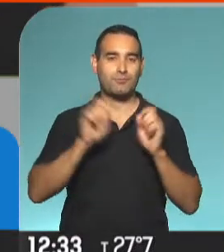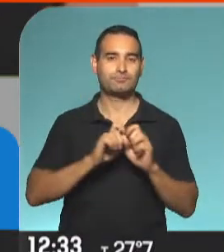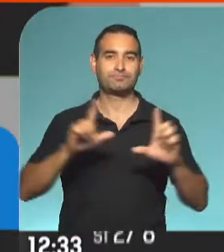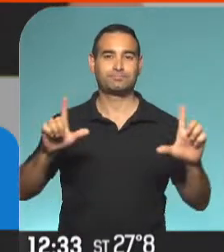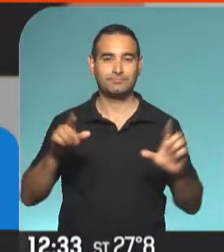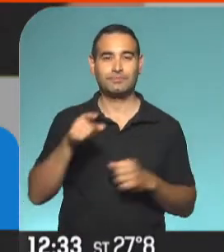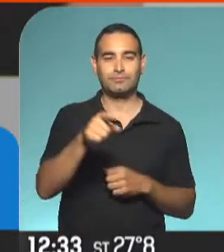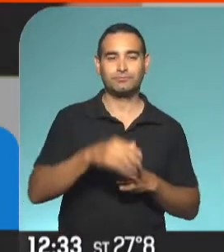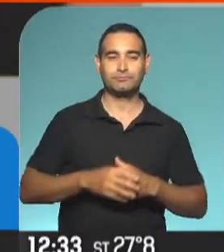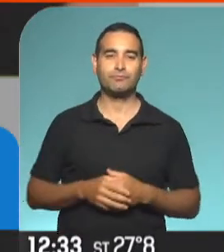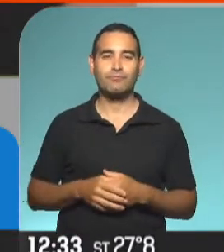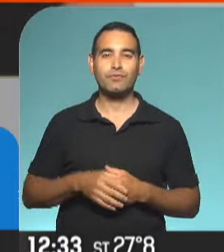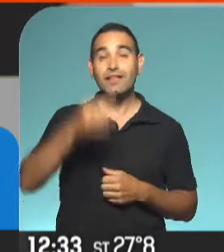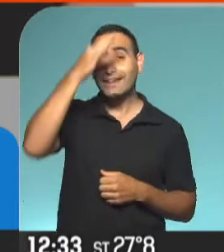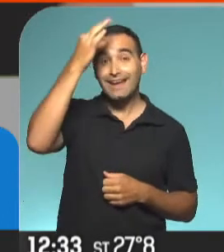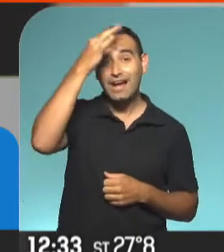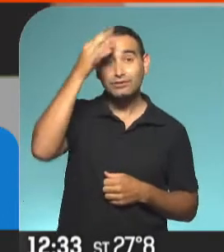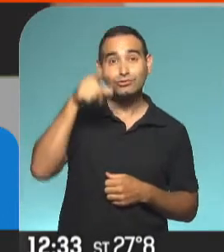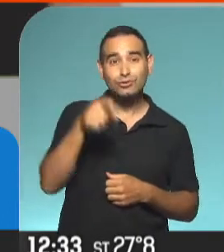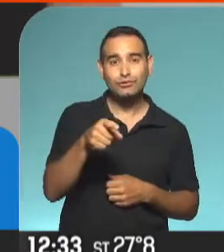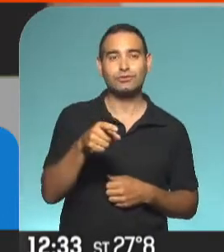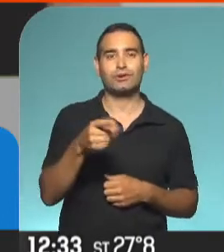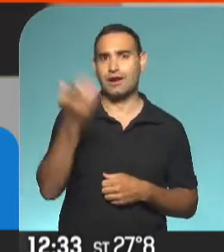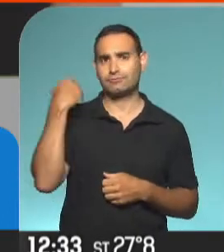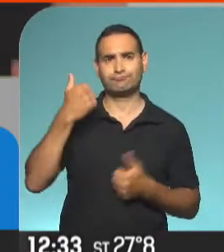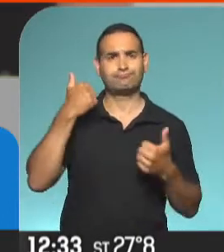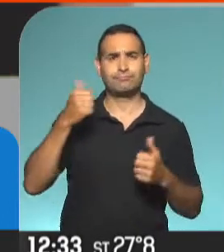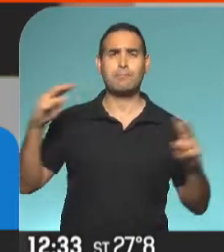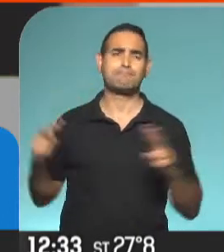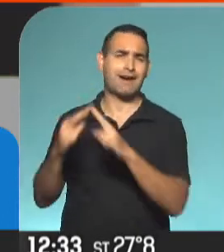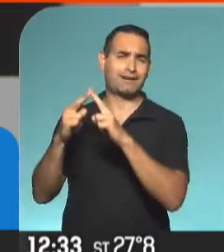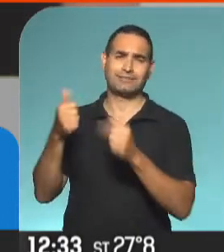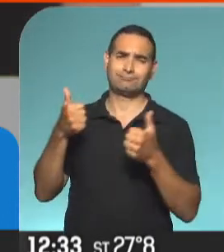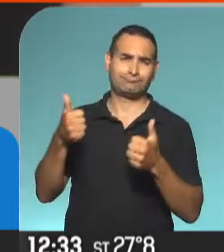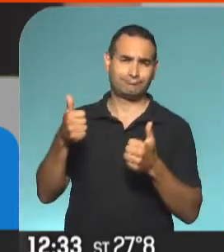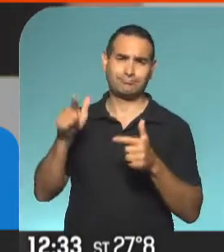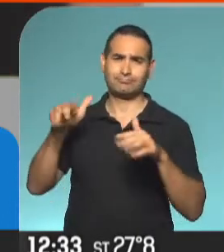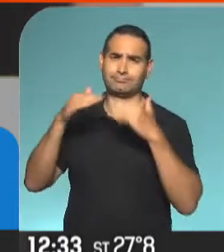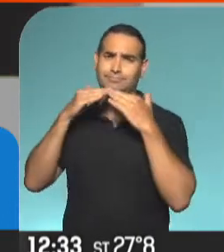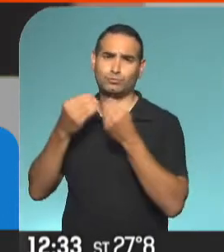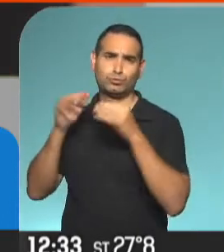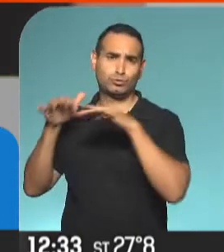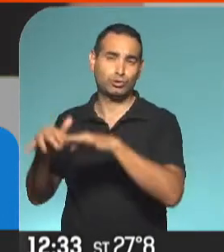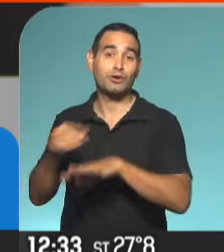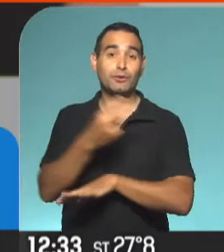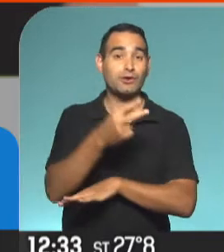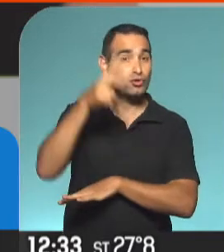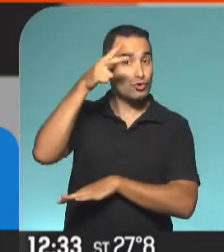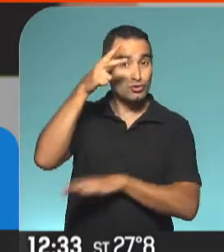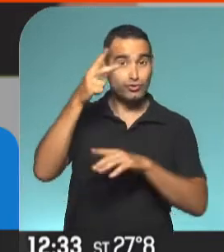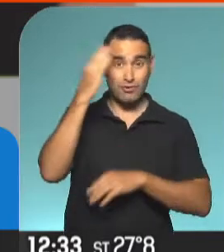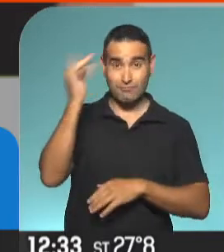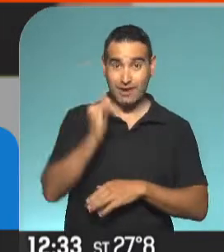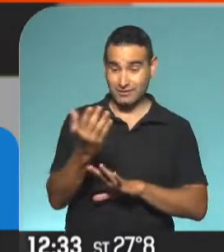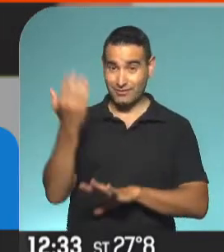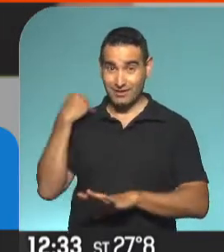Lo Escucho, la obra que llega después de ser un éxito en París, estaba programada para estrenarse el 28 de marzo del año